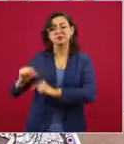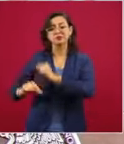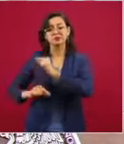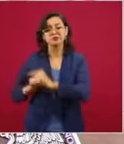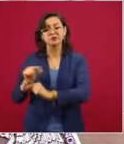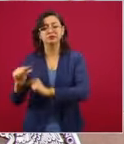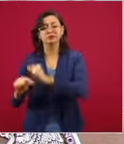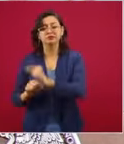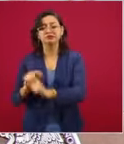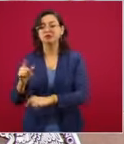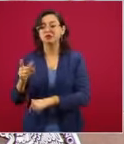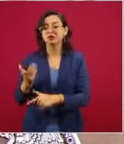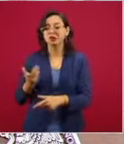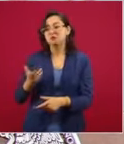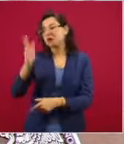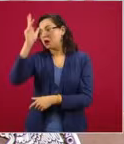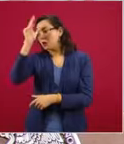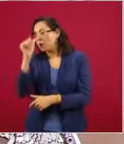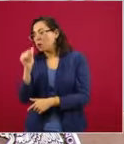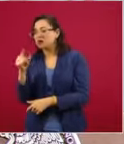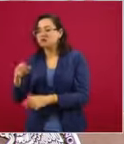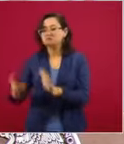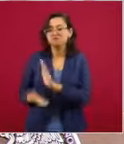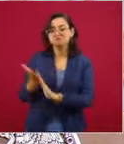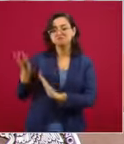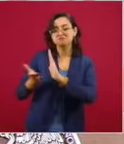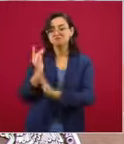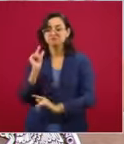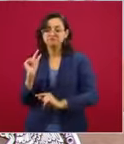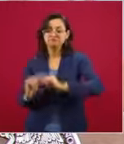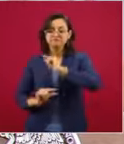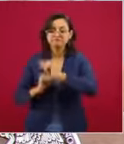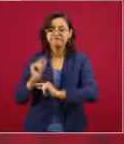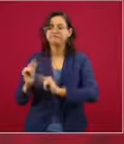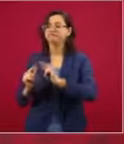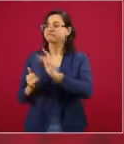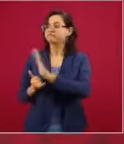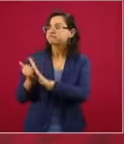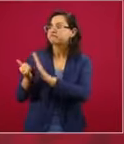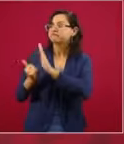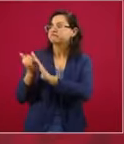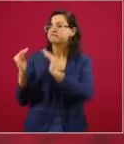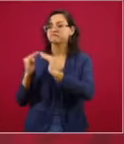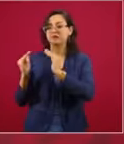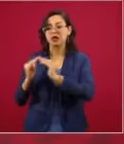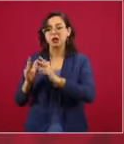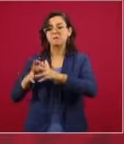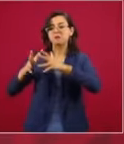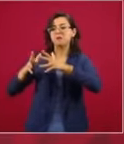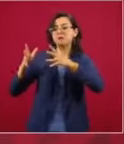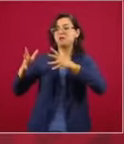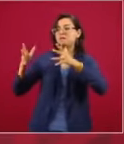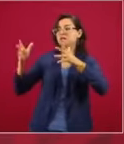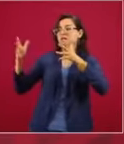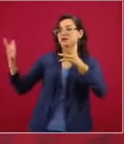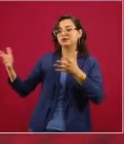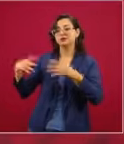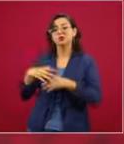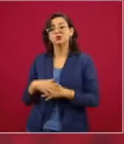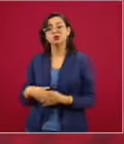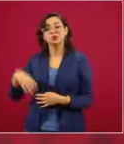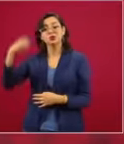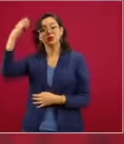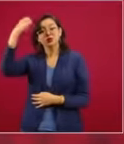tienen acuerdos con maestros albañiles, y ahí van haciendo sus casas. ¿Qué era la experiencia